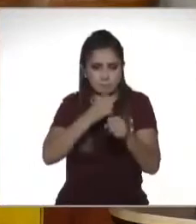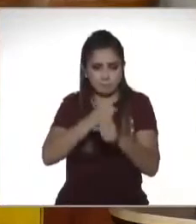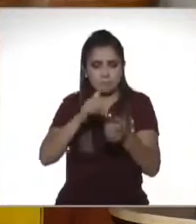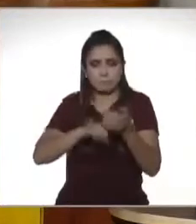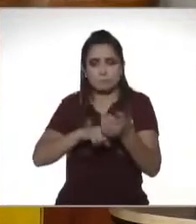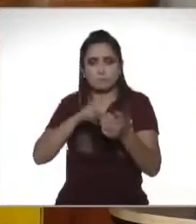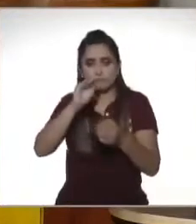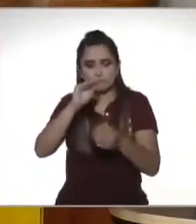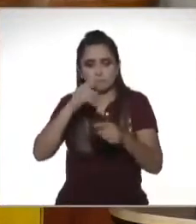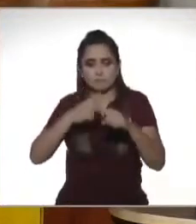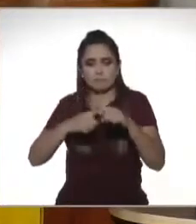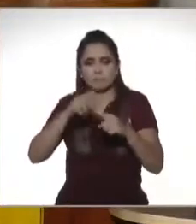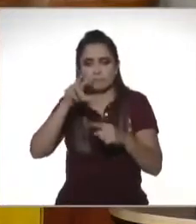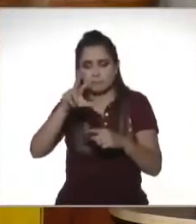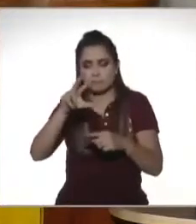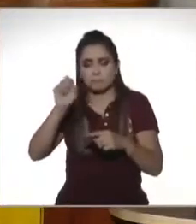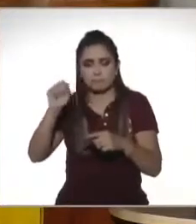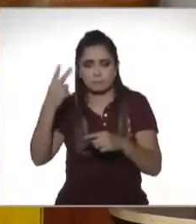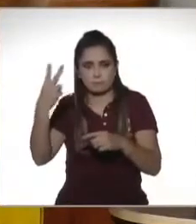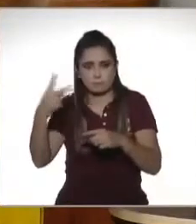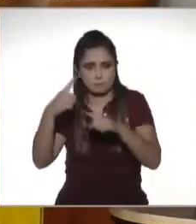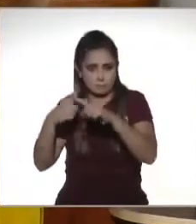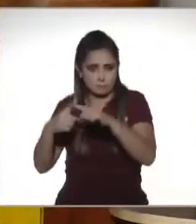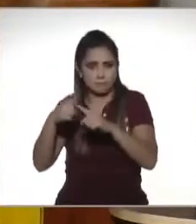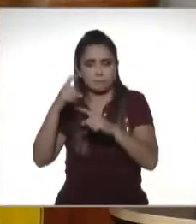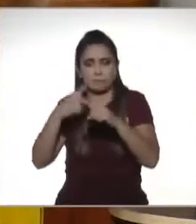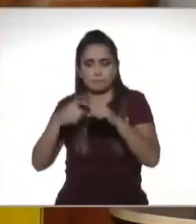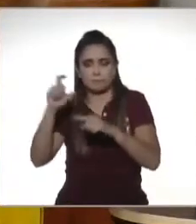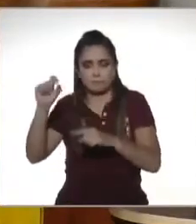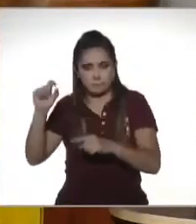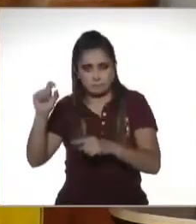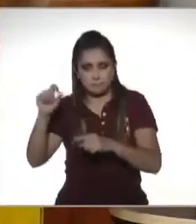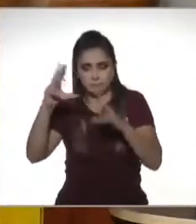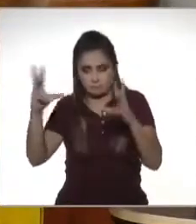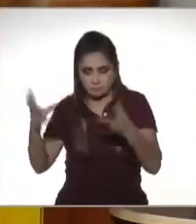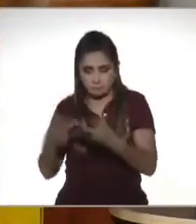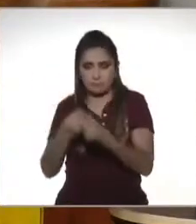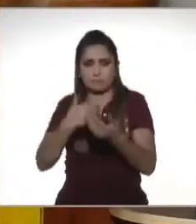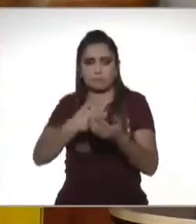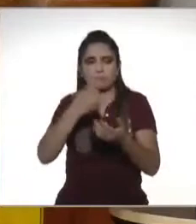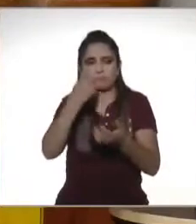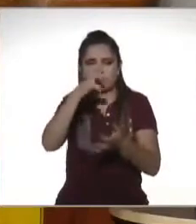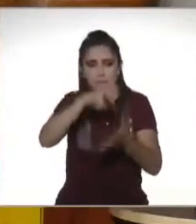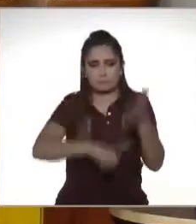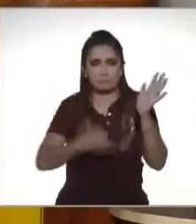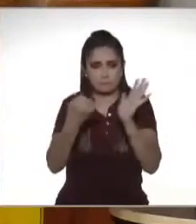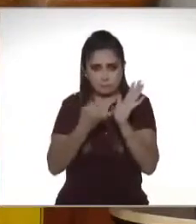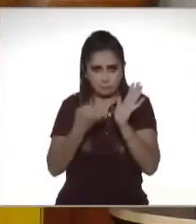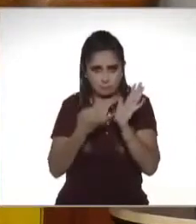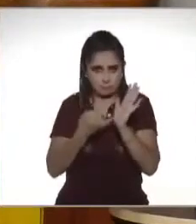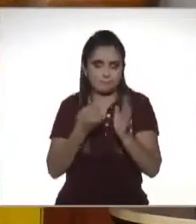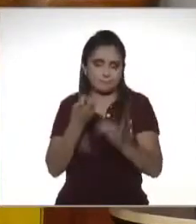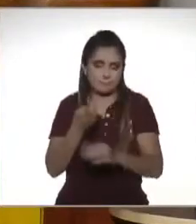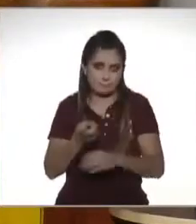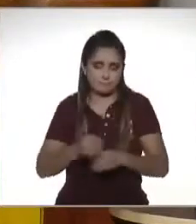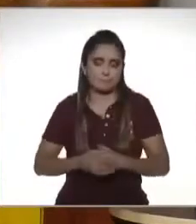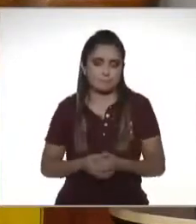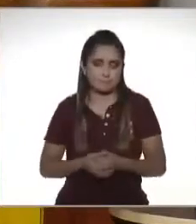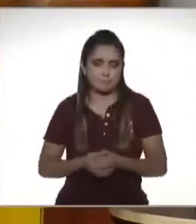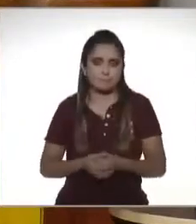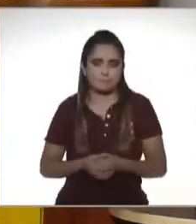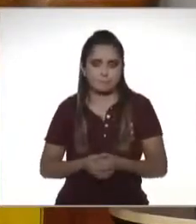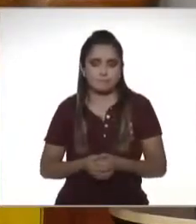por 89 62 que es el barrio de la UMA por 20 ese sería el importe exento la diferencia paga impuesto entonces